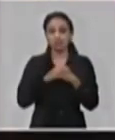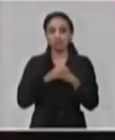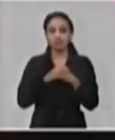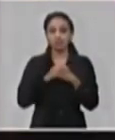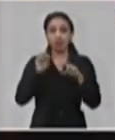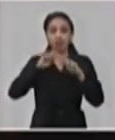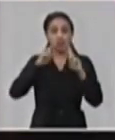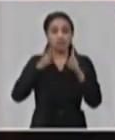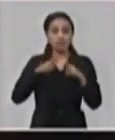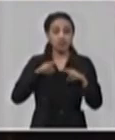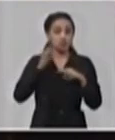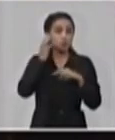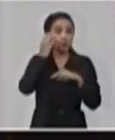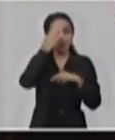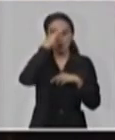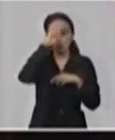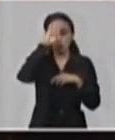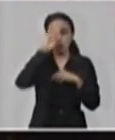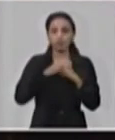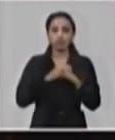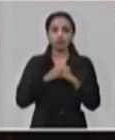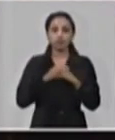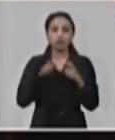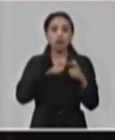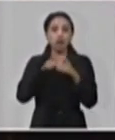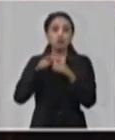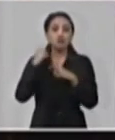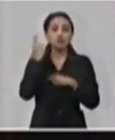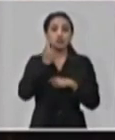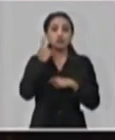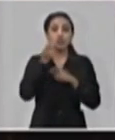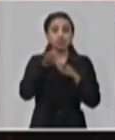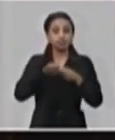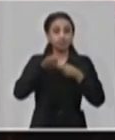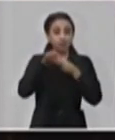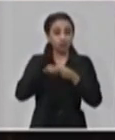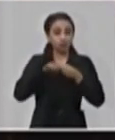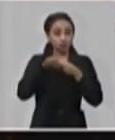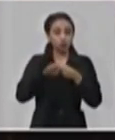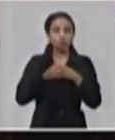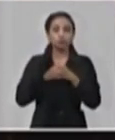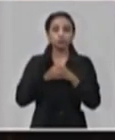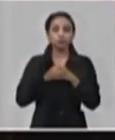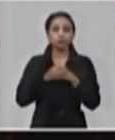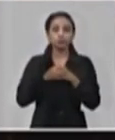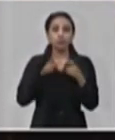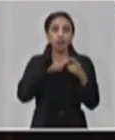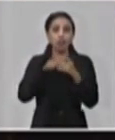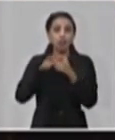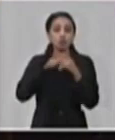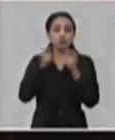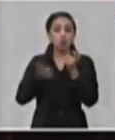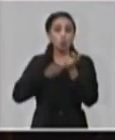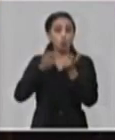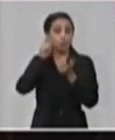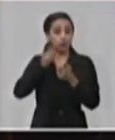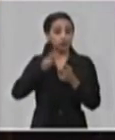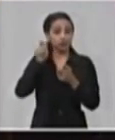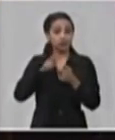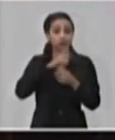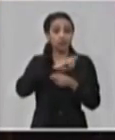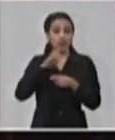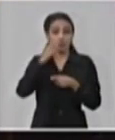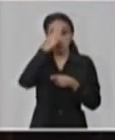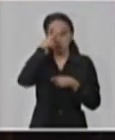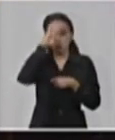la Federación de Mujeres Cubanas, la Asociación Nacional de Agricultores Pequeños, la Asociación de Combatientes de la